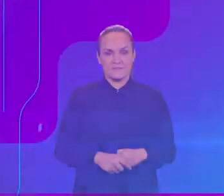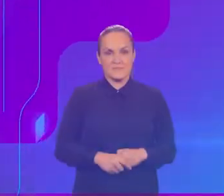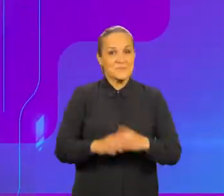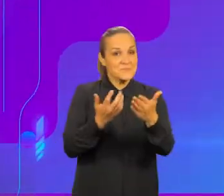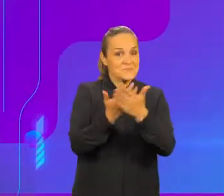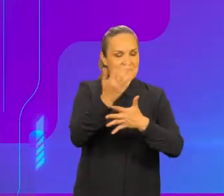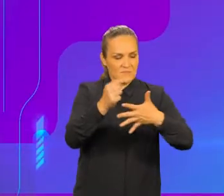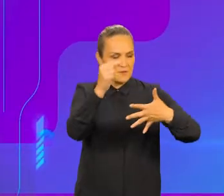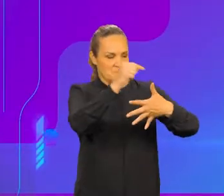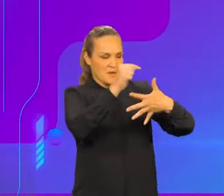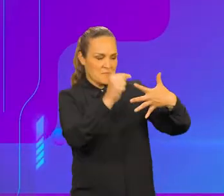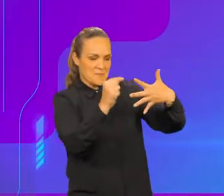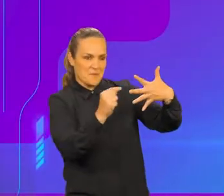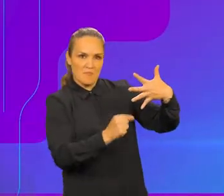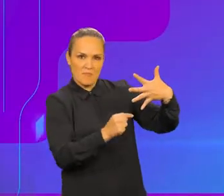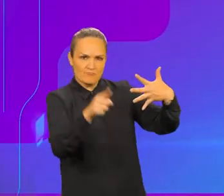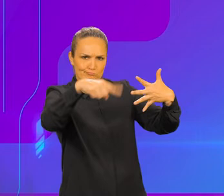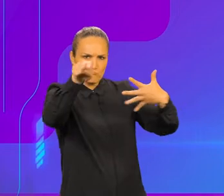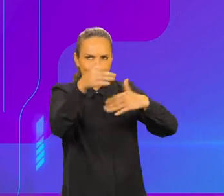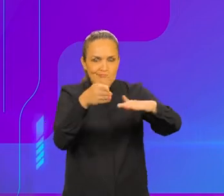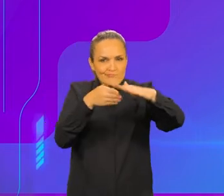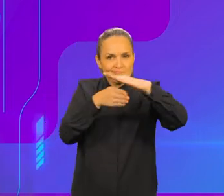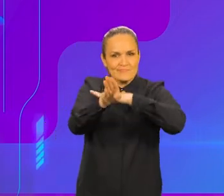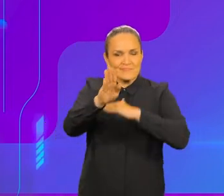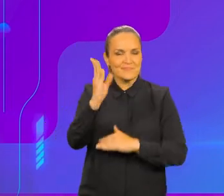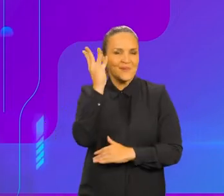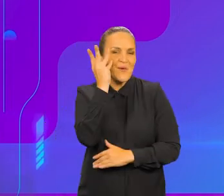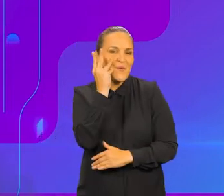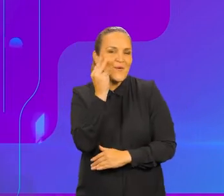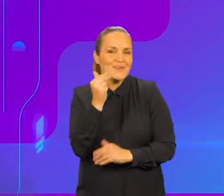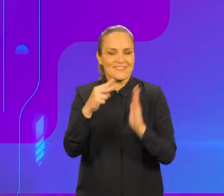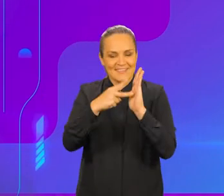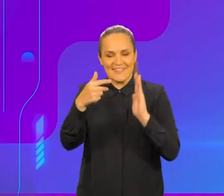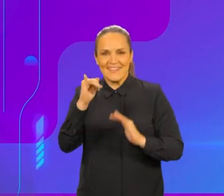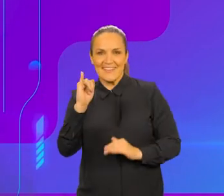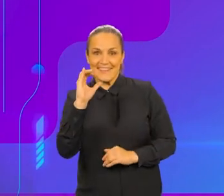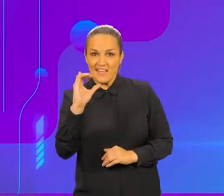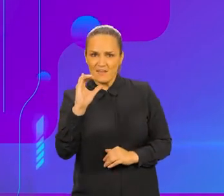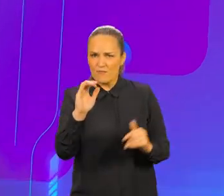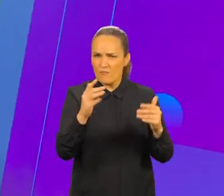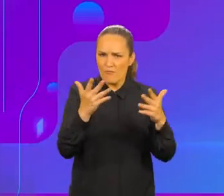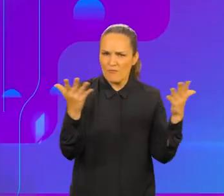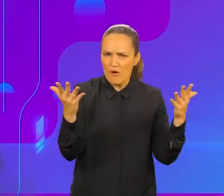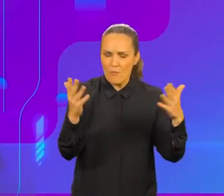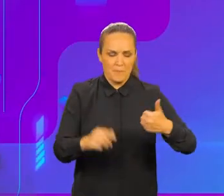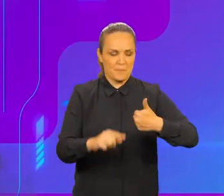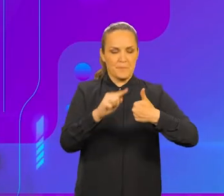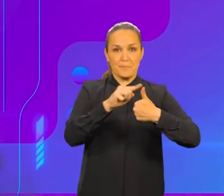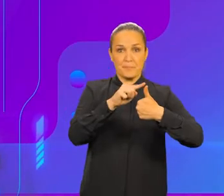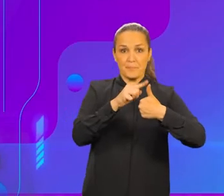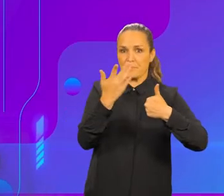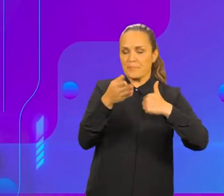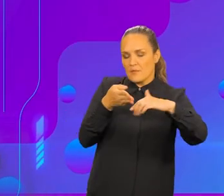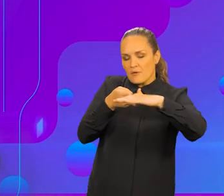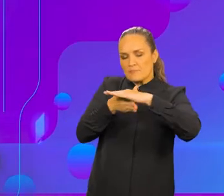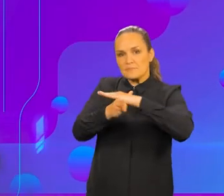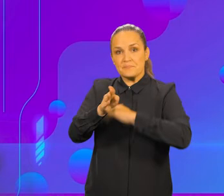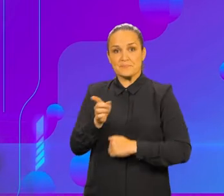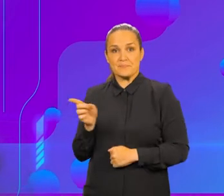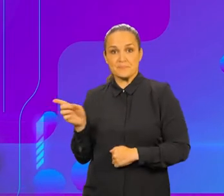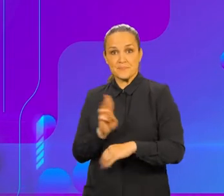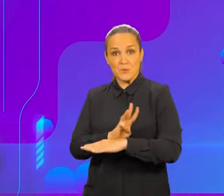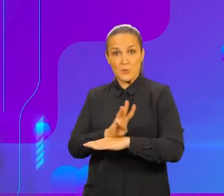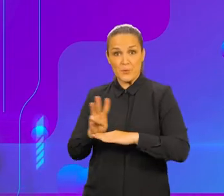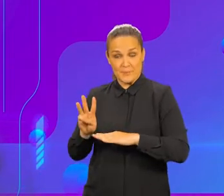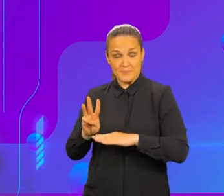Cinco tips para acceder a los talleres virtuales de Consentidos TIC. Ingresa a consentidostic